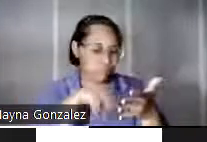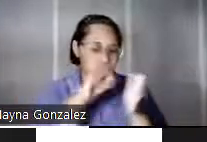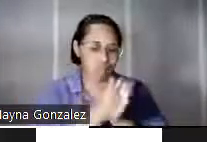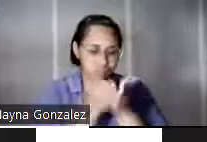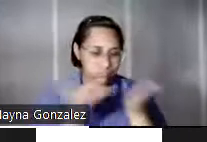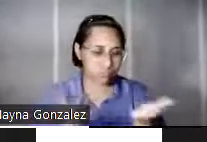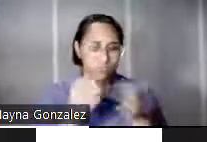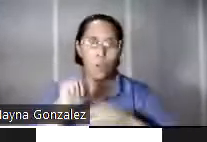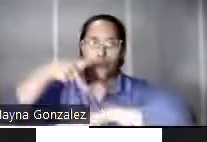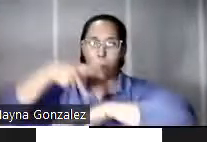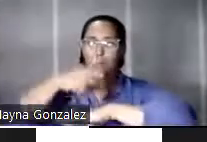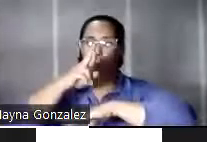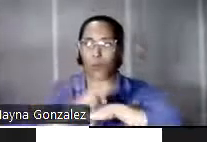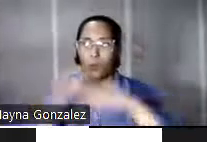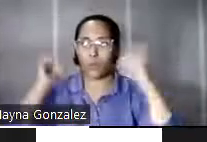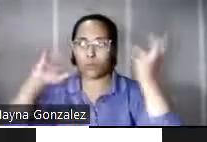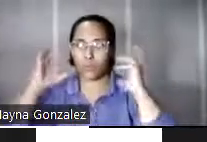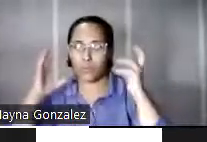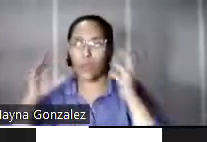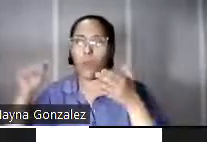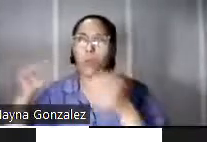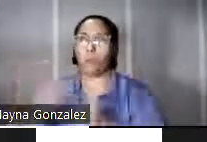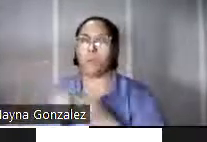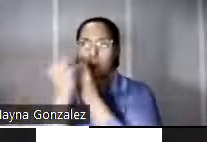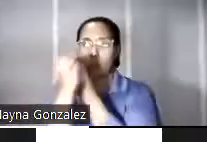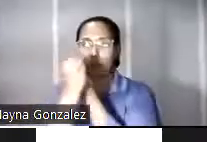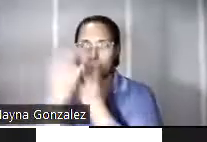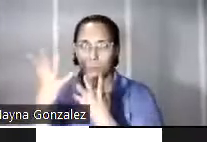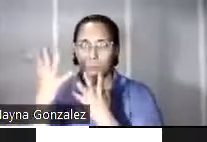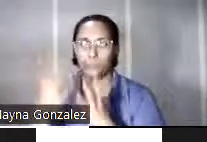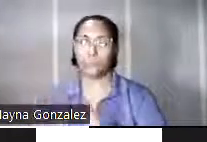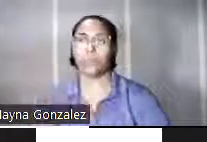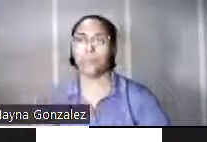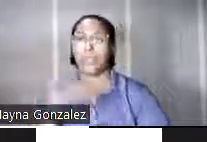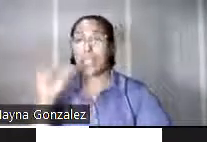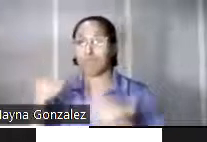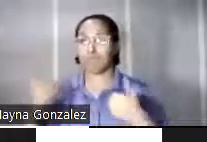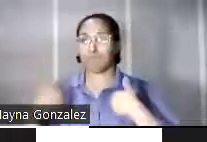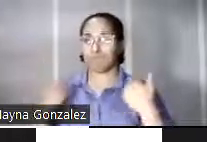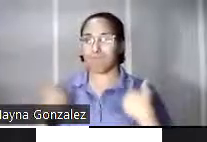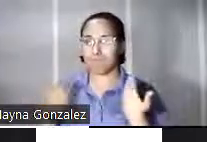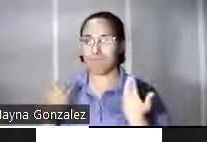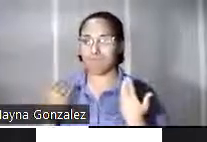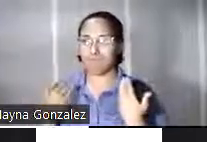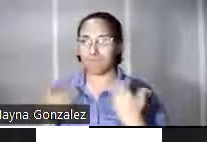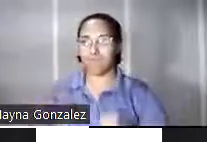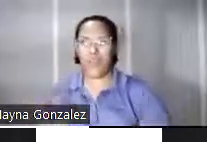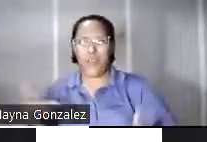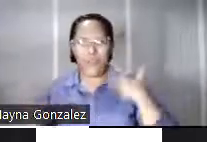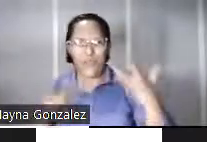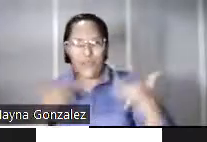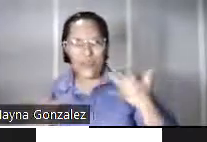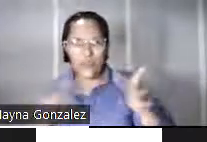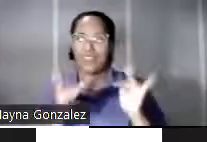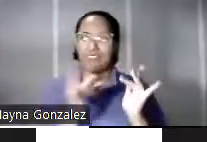Puerto Rico Radio News. Estos jóvenes entusiastas de la tecnología,